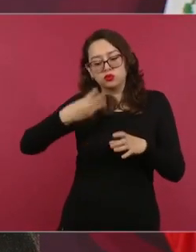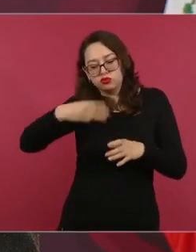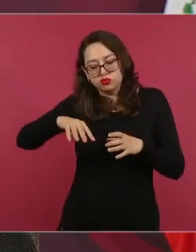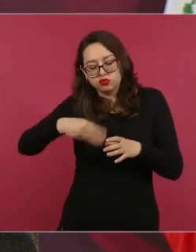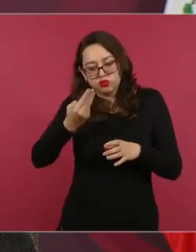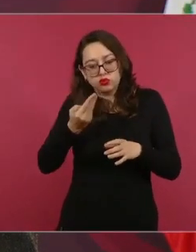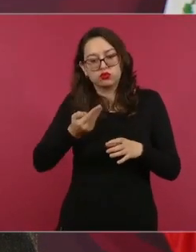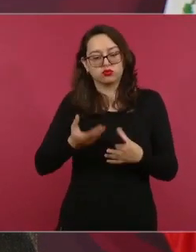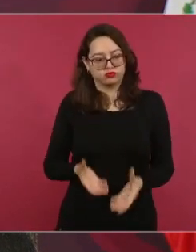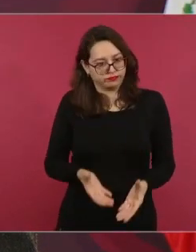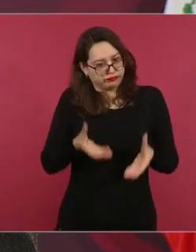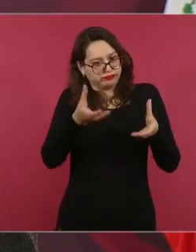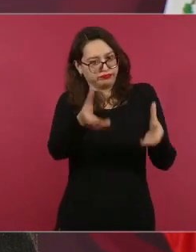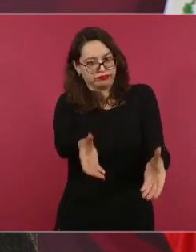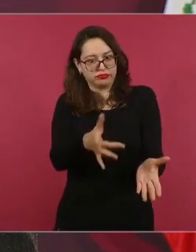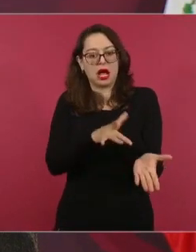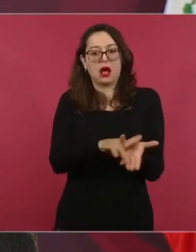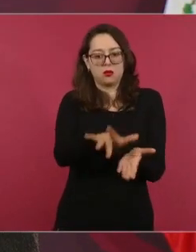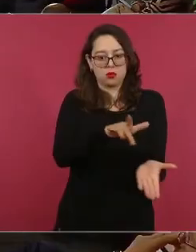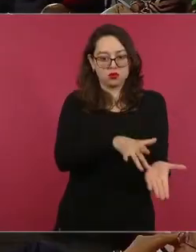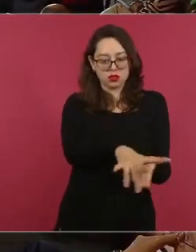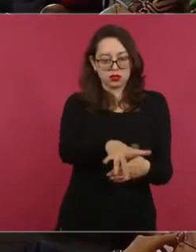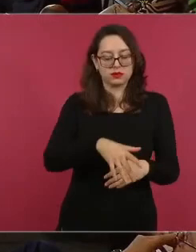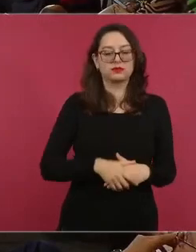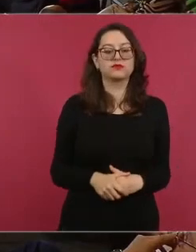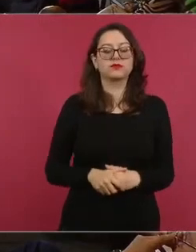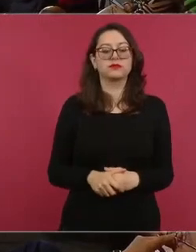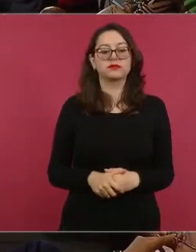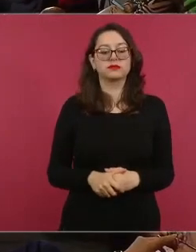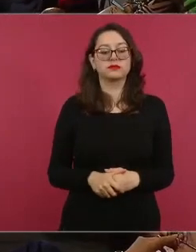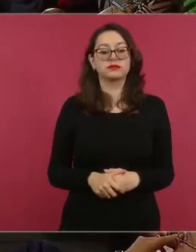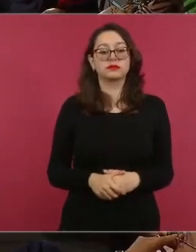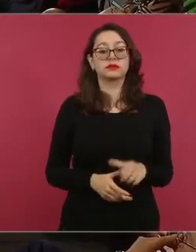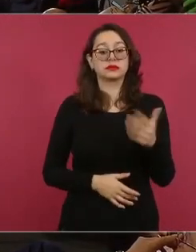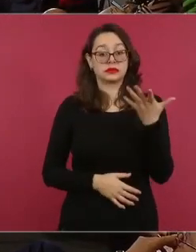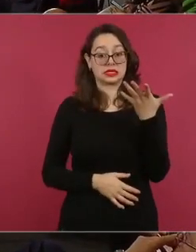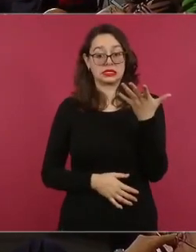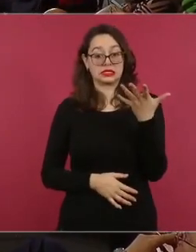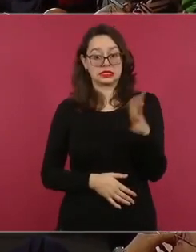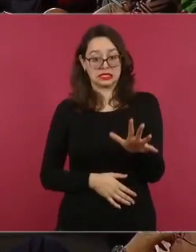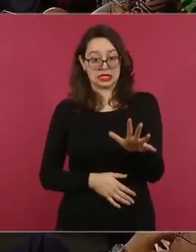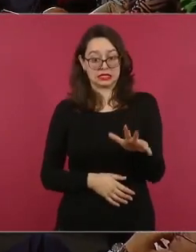diez, se otorgarán 20 mil créditos a la palabra